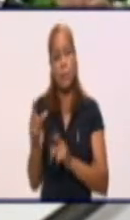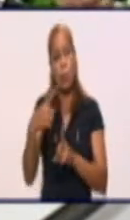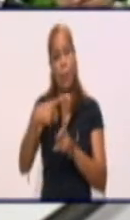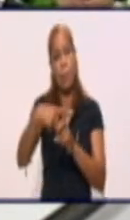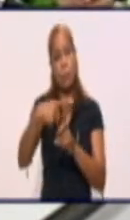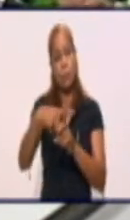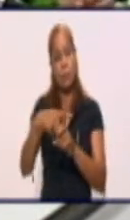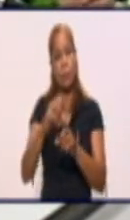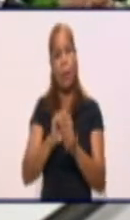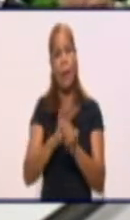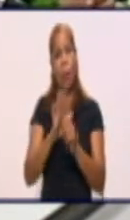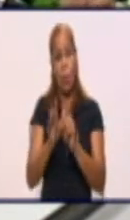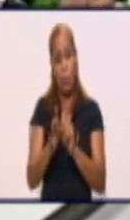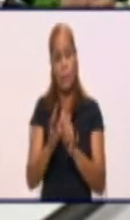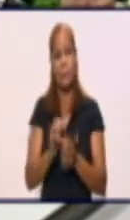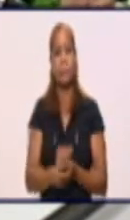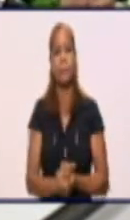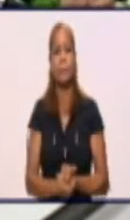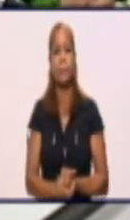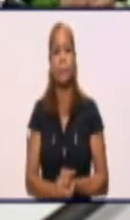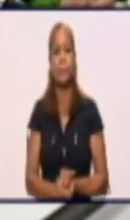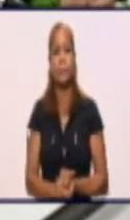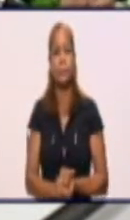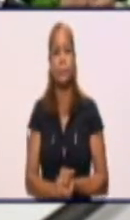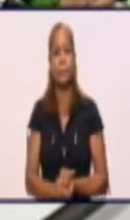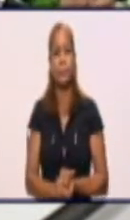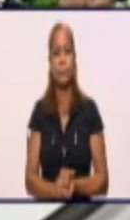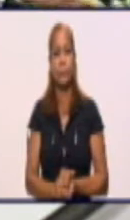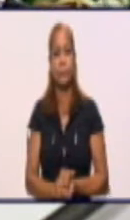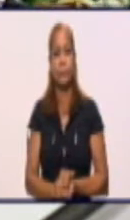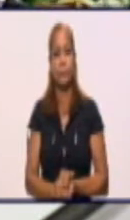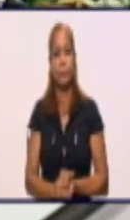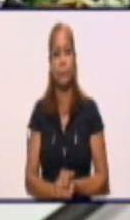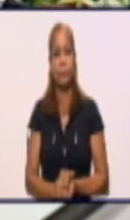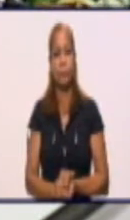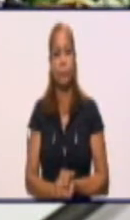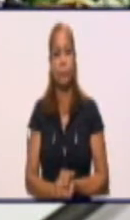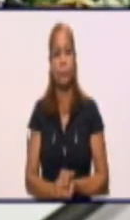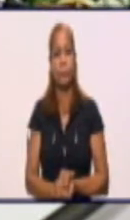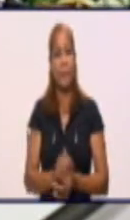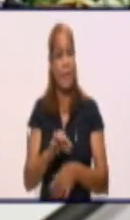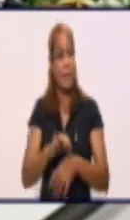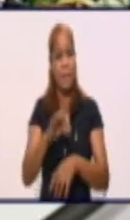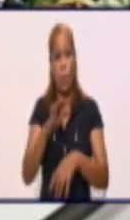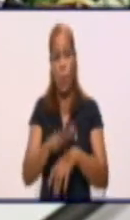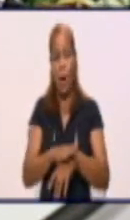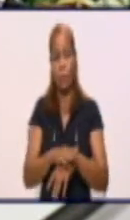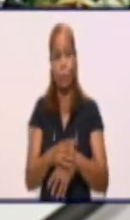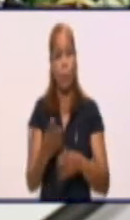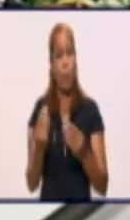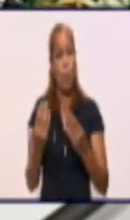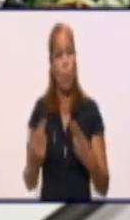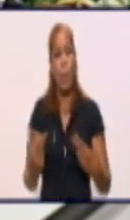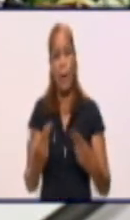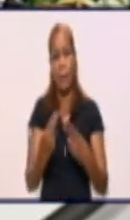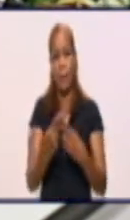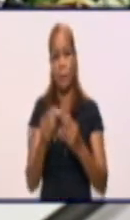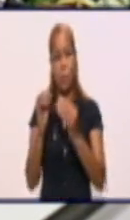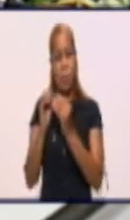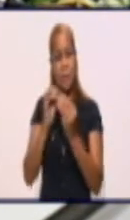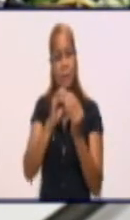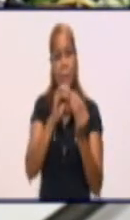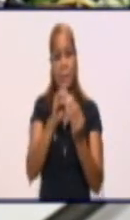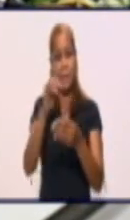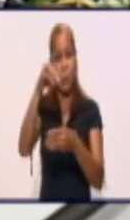mayor cantidad de casos positivos a la COVID-19. Río Cauto, como se ha dicho, con un evento de transmisión allí en